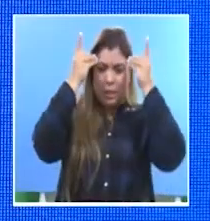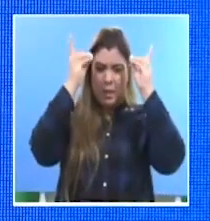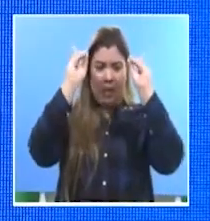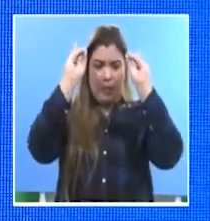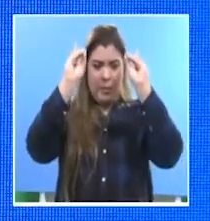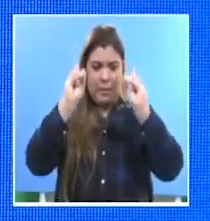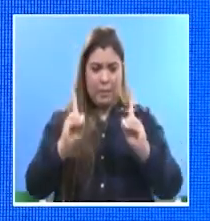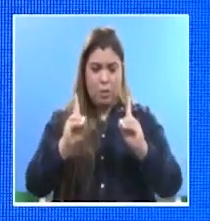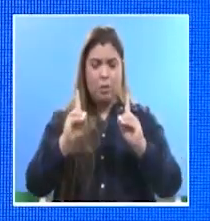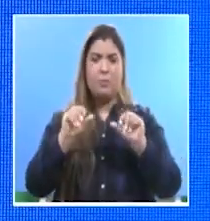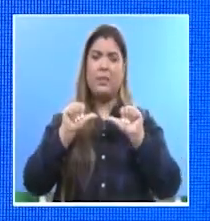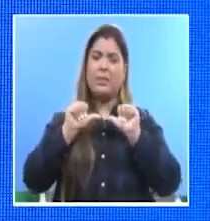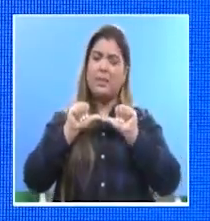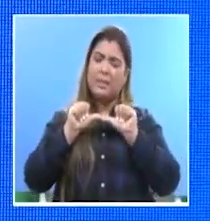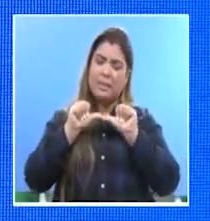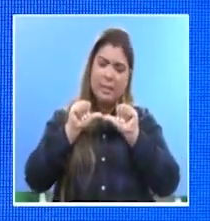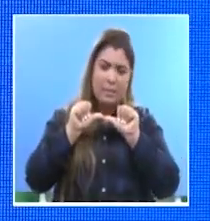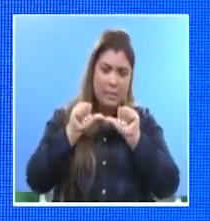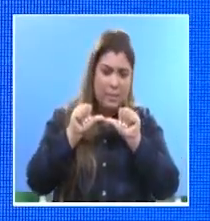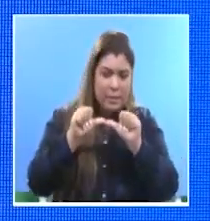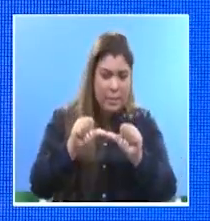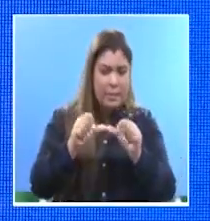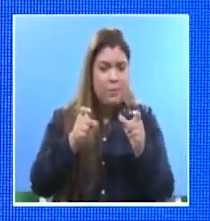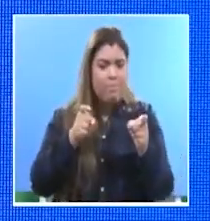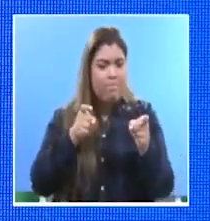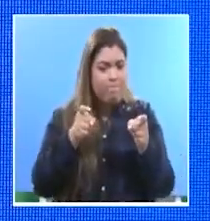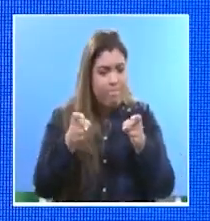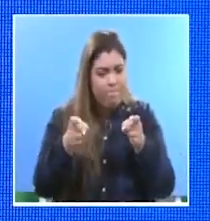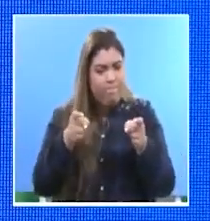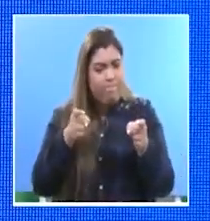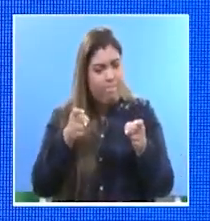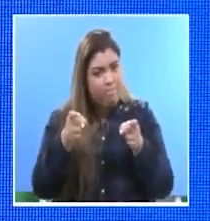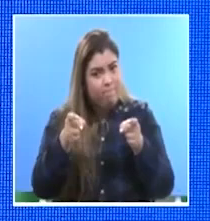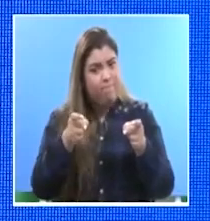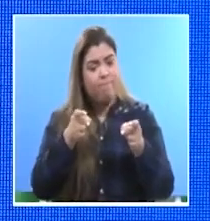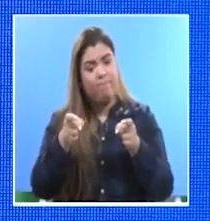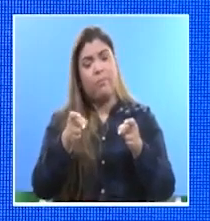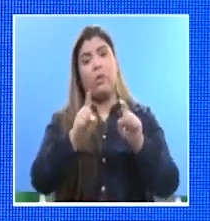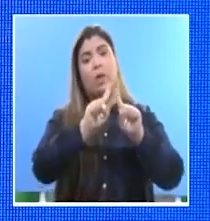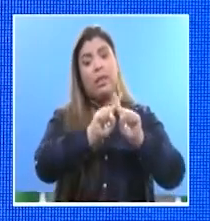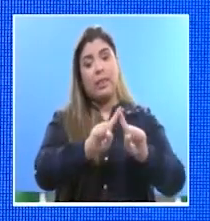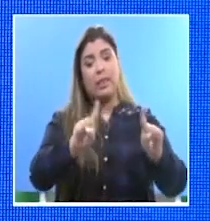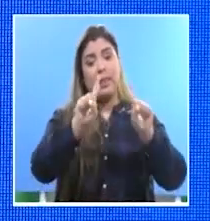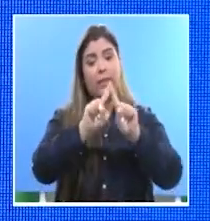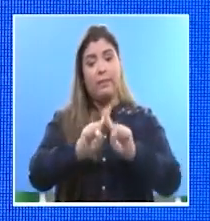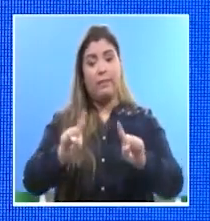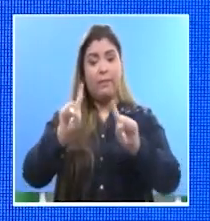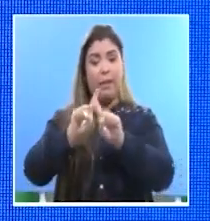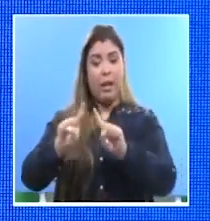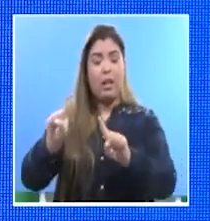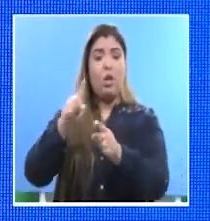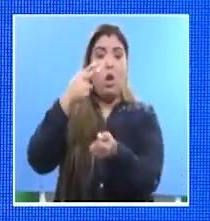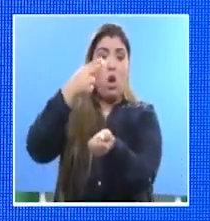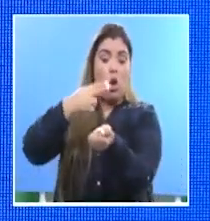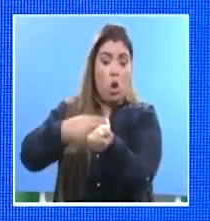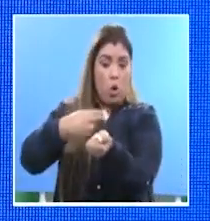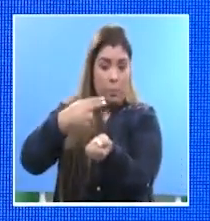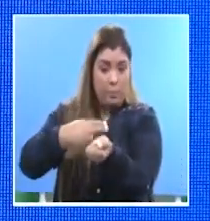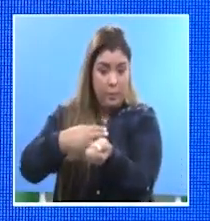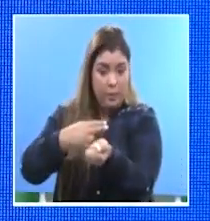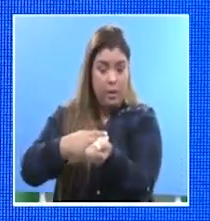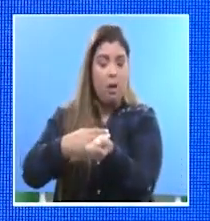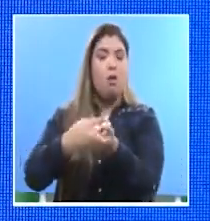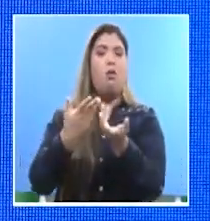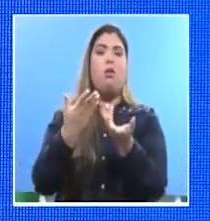seguir reforzando la capacidad instalada en los diferentes hospitales, en